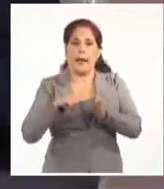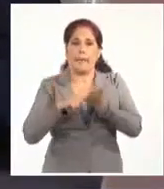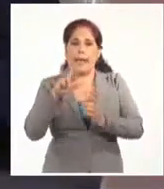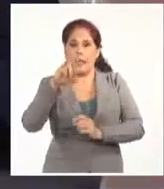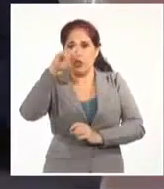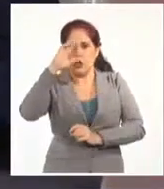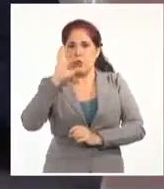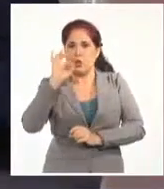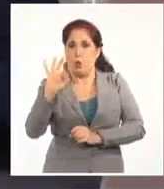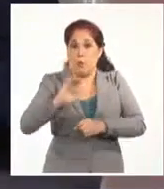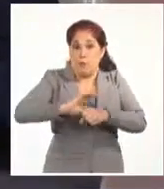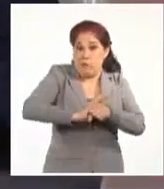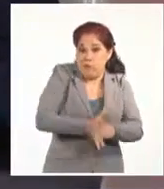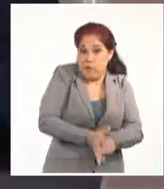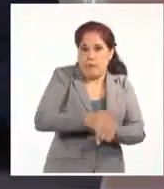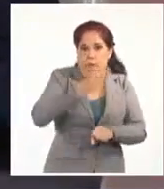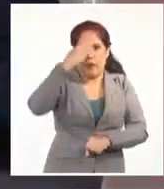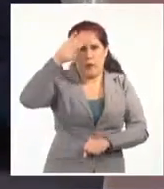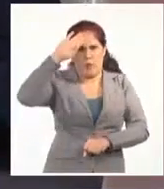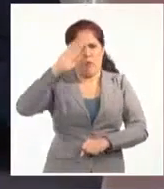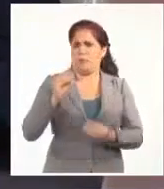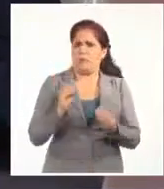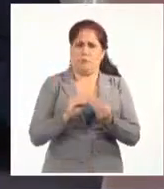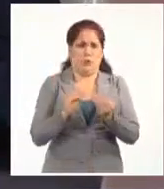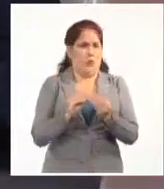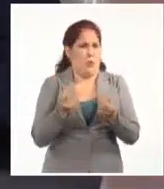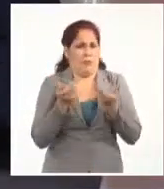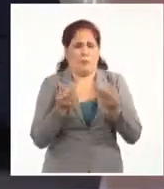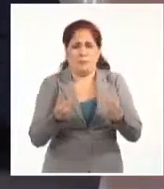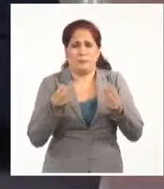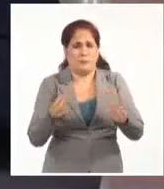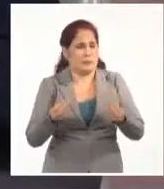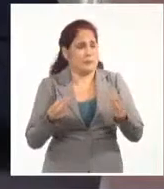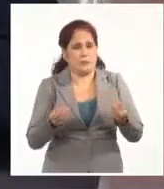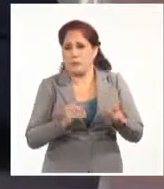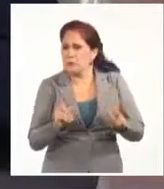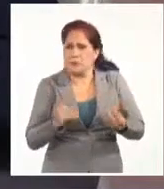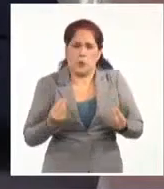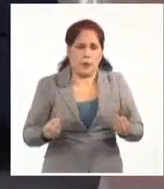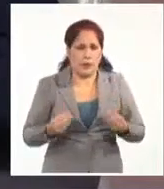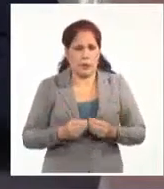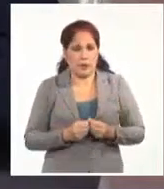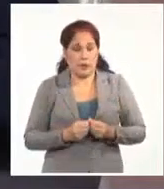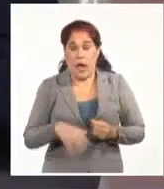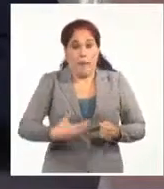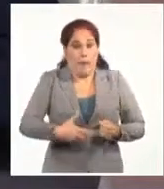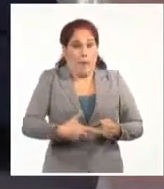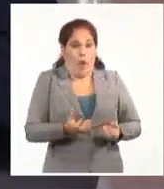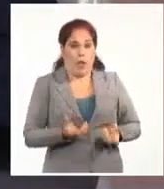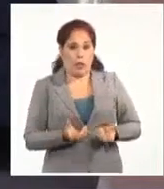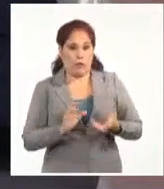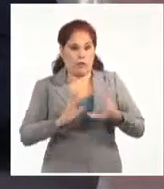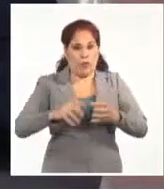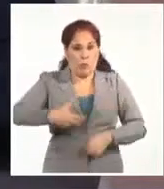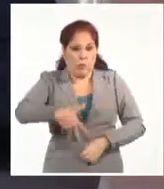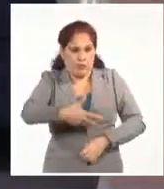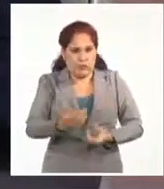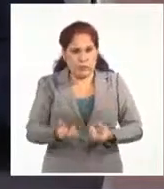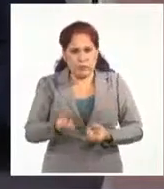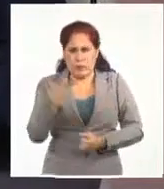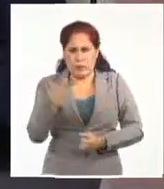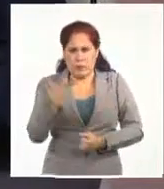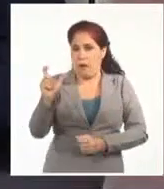aplicada a Cuba, a mí realmente se me revuelve el espíritu y el cuerpo, ¿no? No